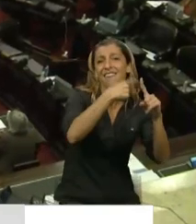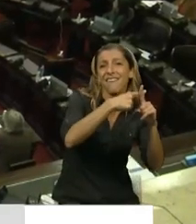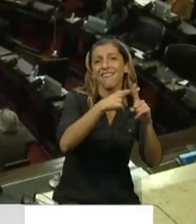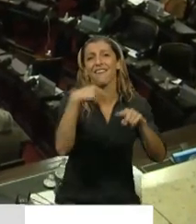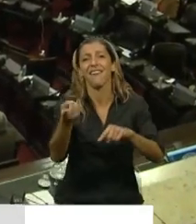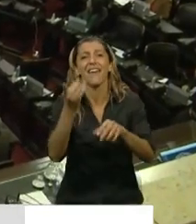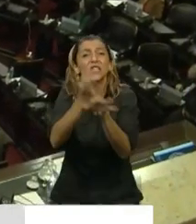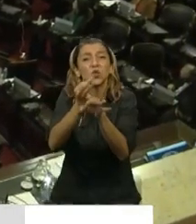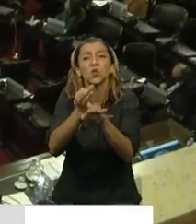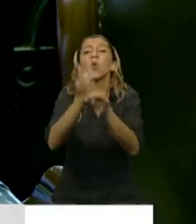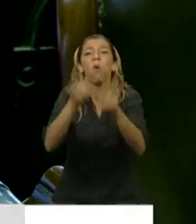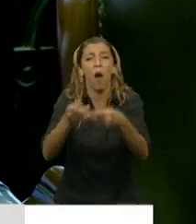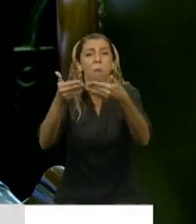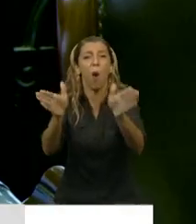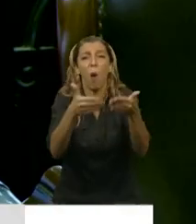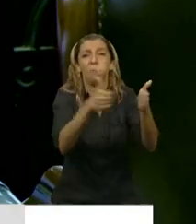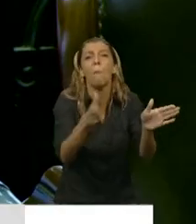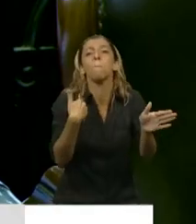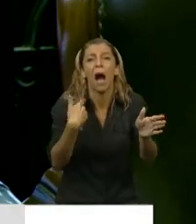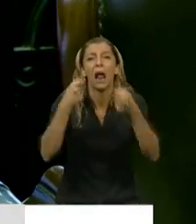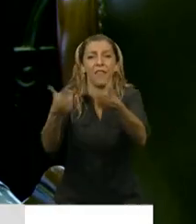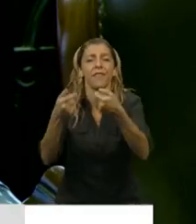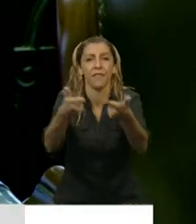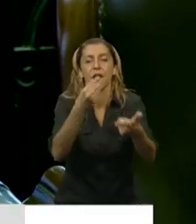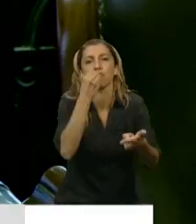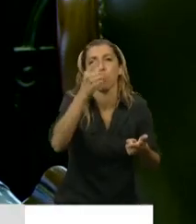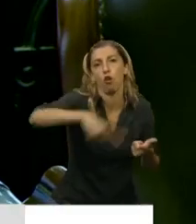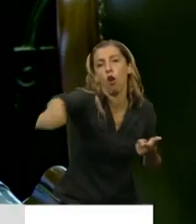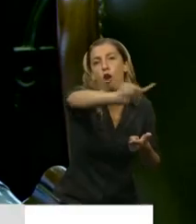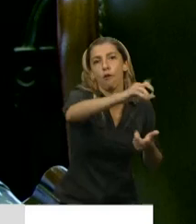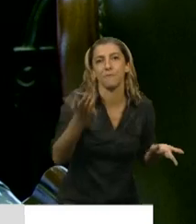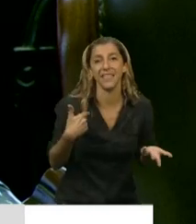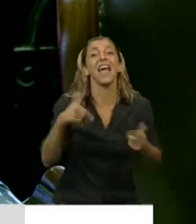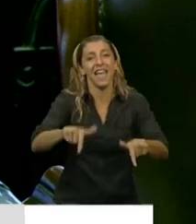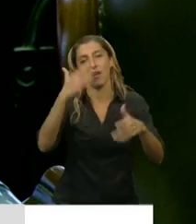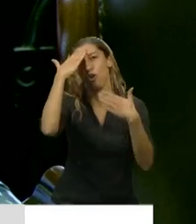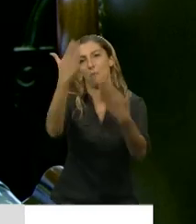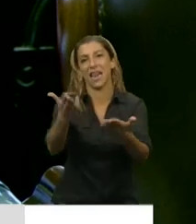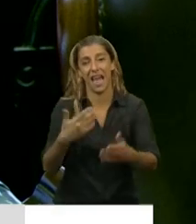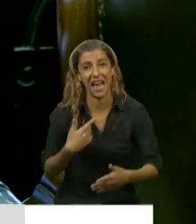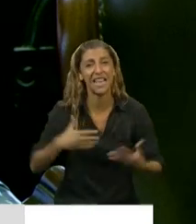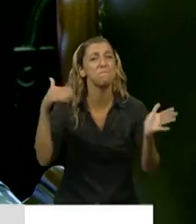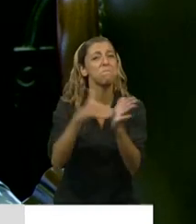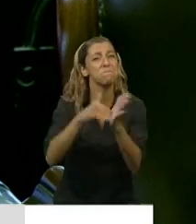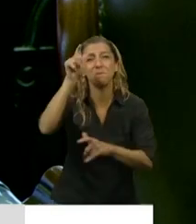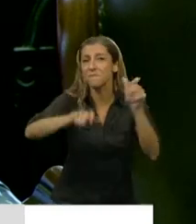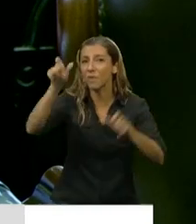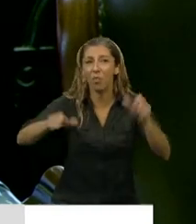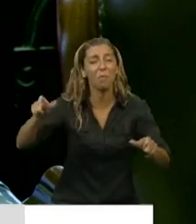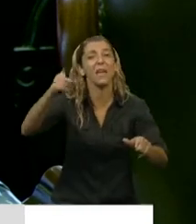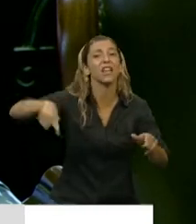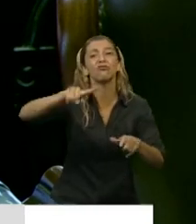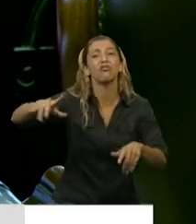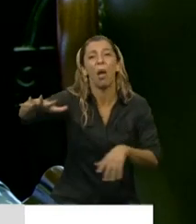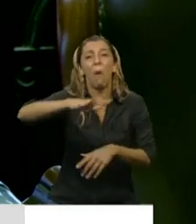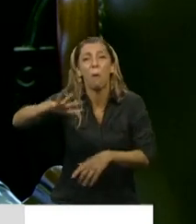abiertas aún en pandemia para distribuir comida en este país. Quiero hacer un homenaje a los millones y millones de personas que viven en los barrios